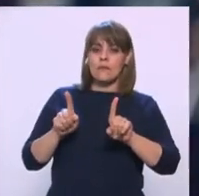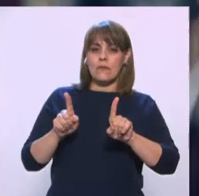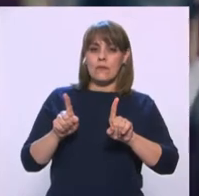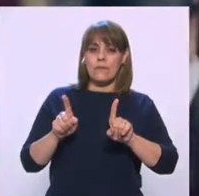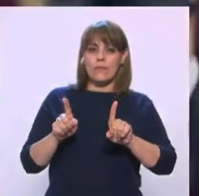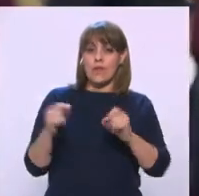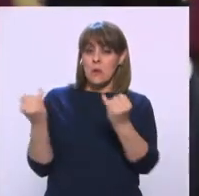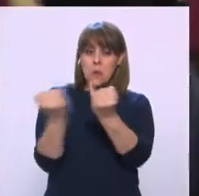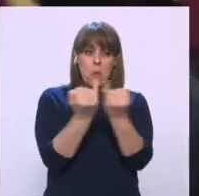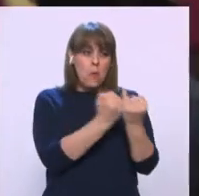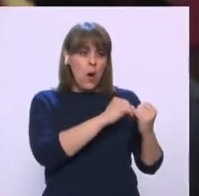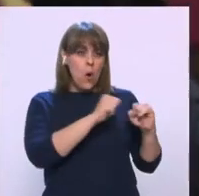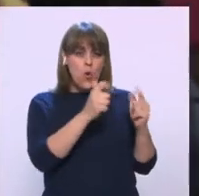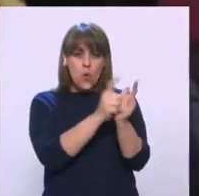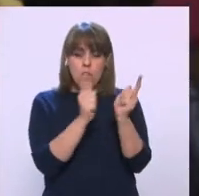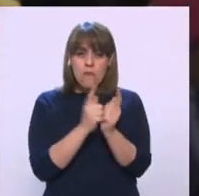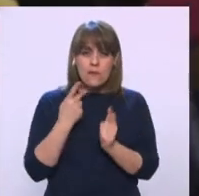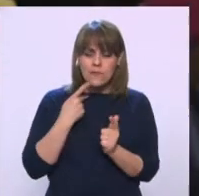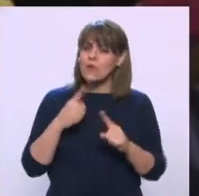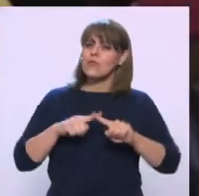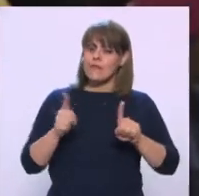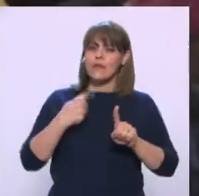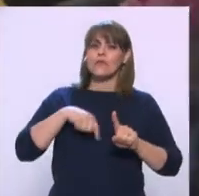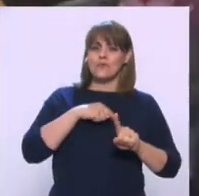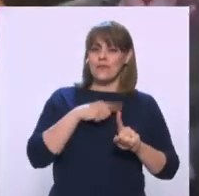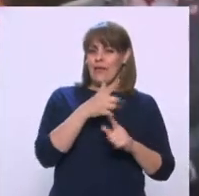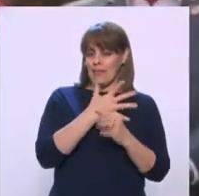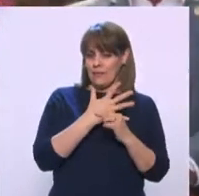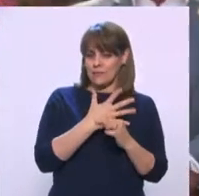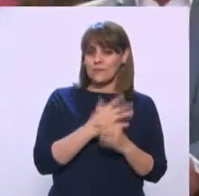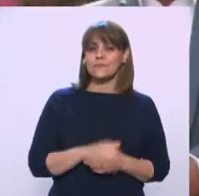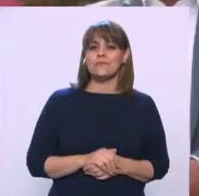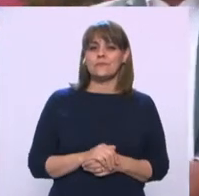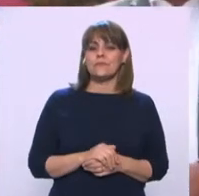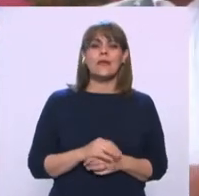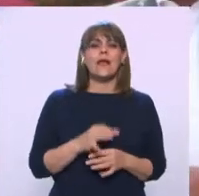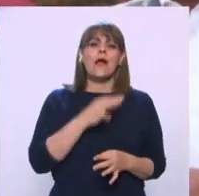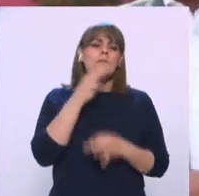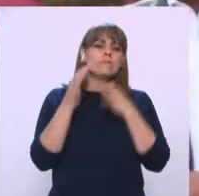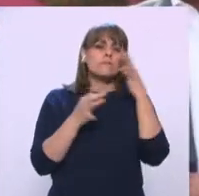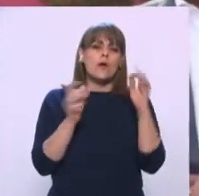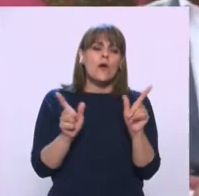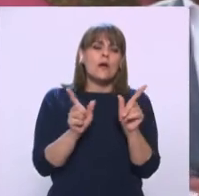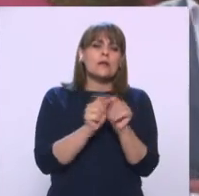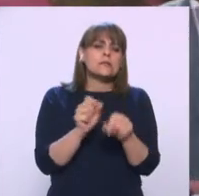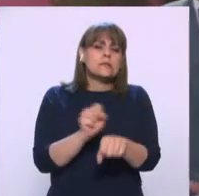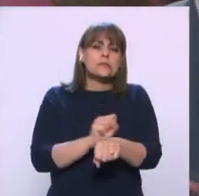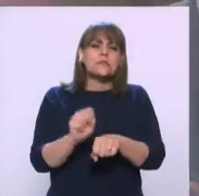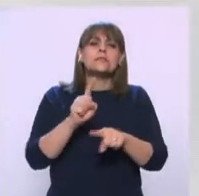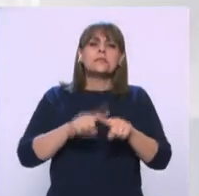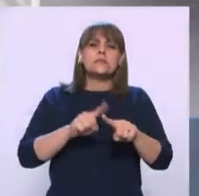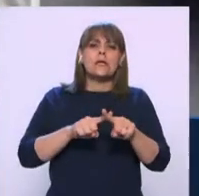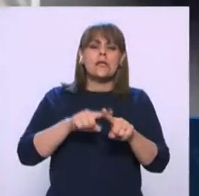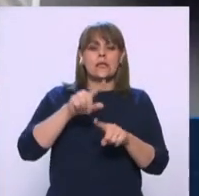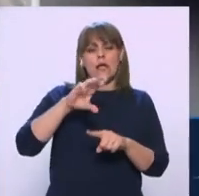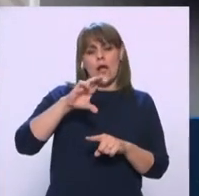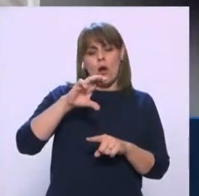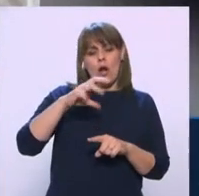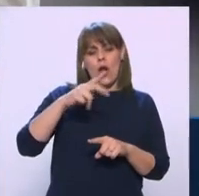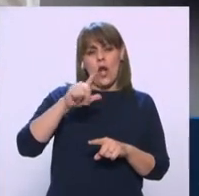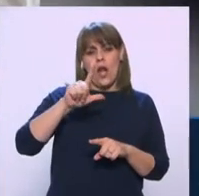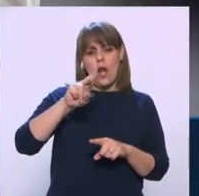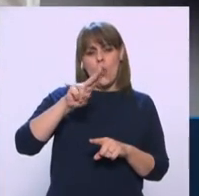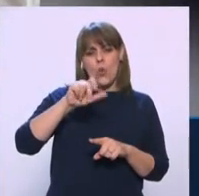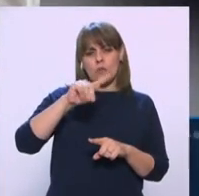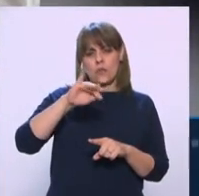igual que los demás Quien también compartió un mensaje muy corto Fue Tatiana Crutier Quien hizo también un